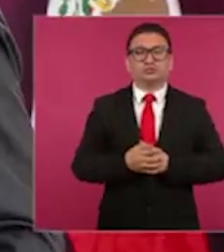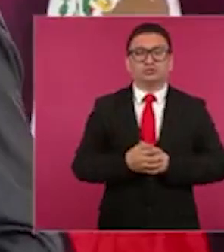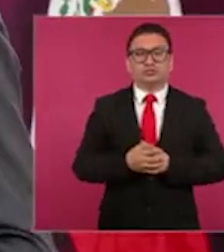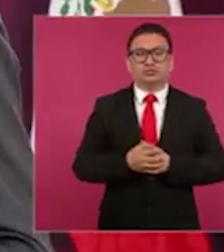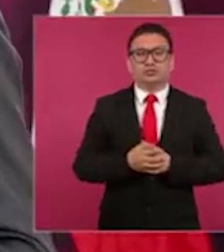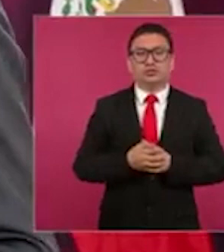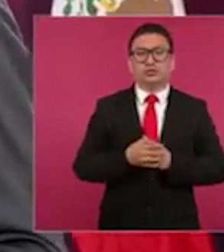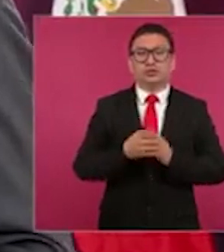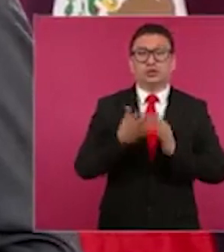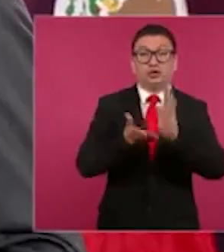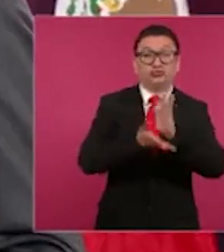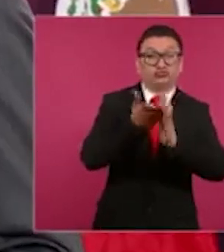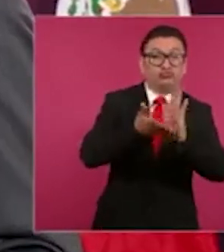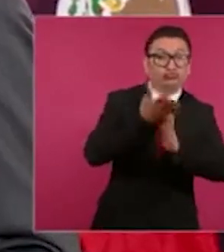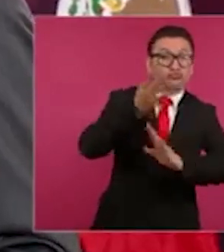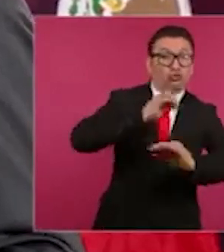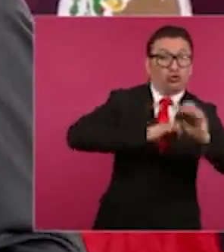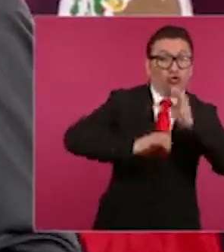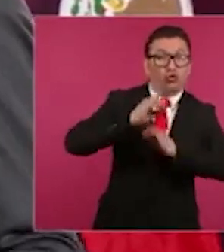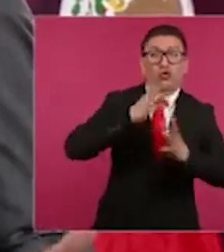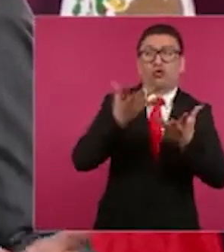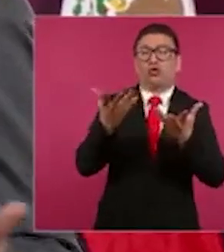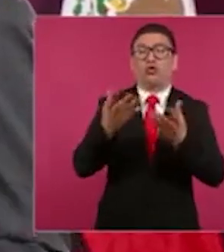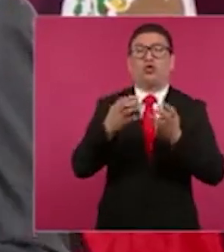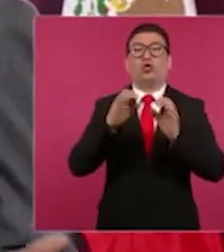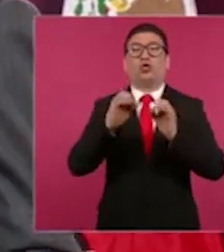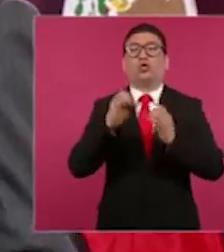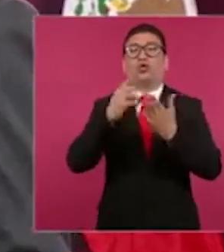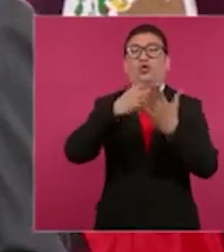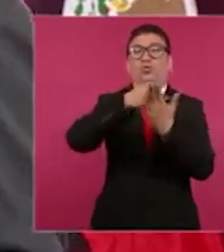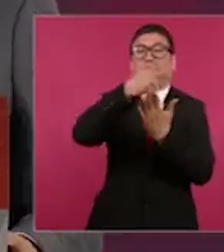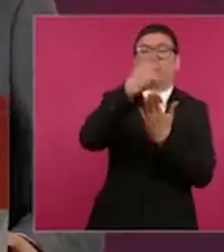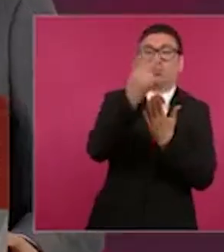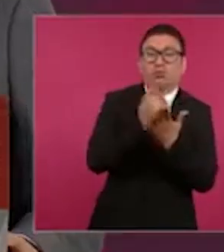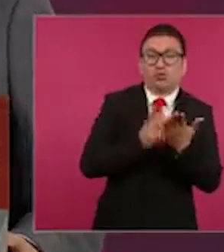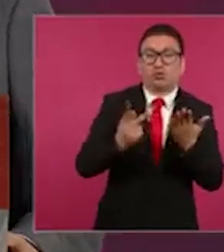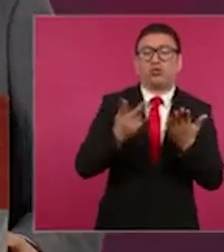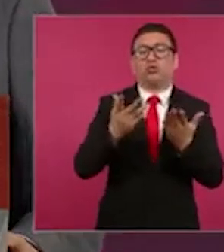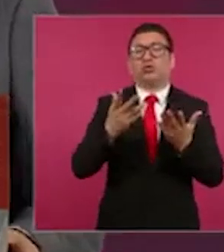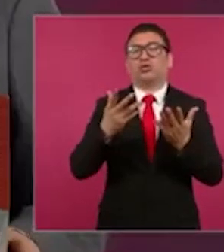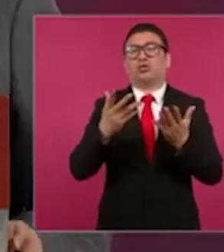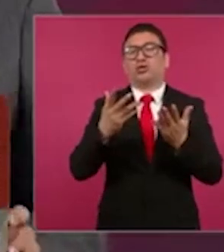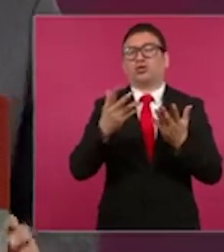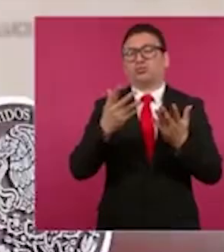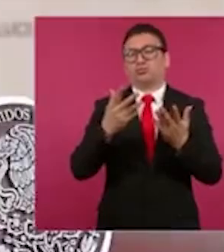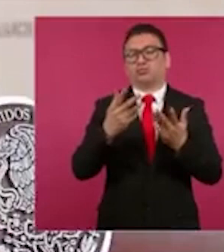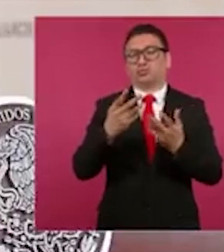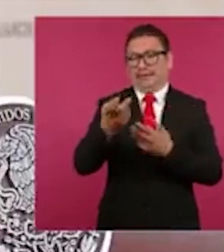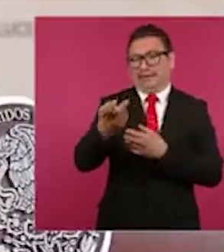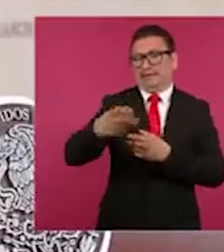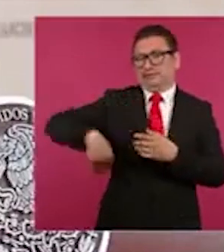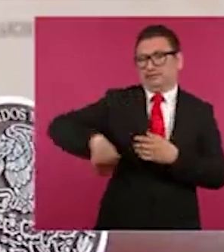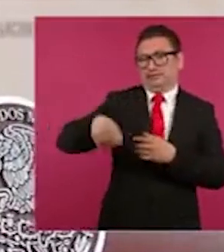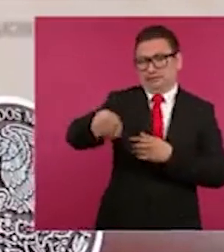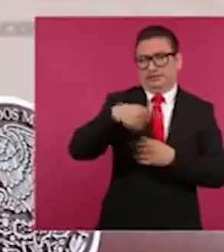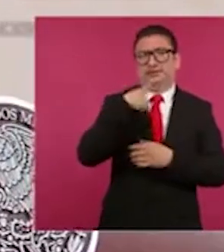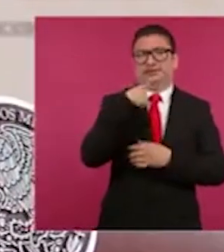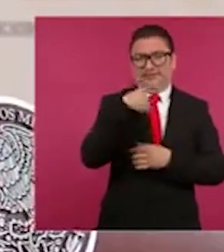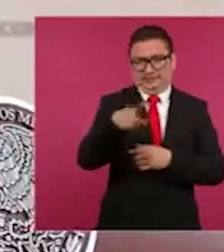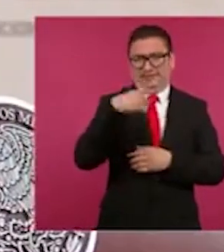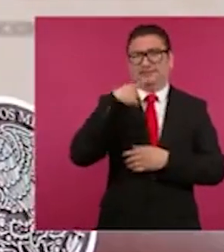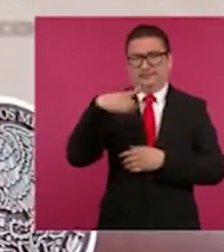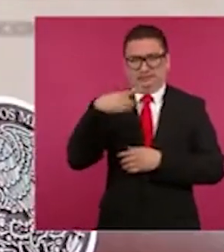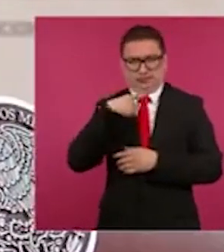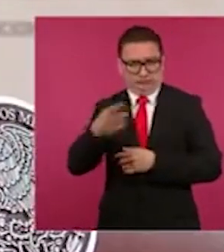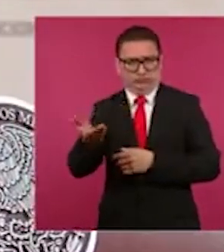las obras que hablemos más sobre los programas esto denuncias